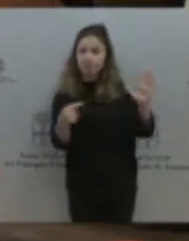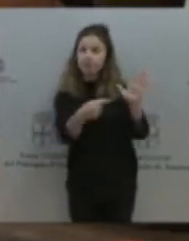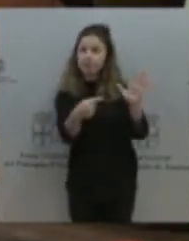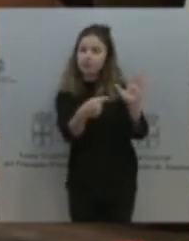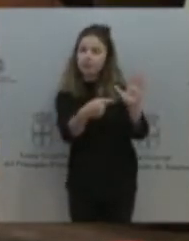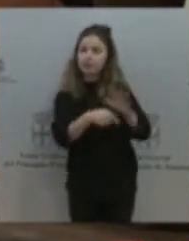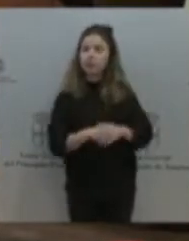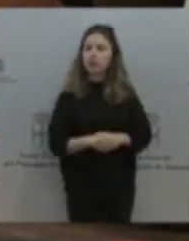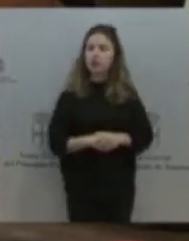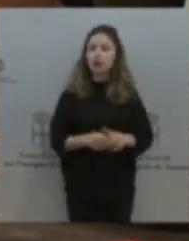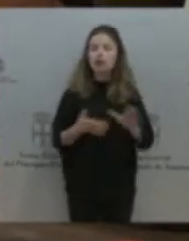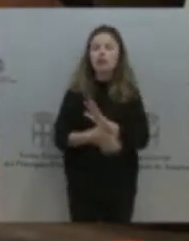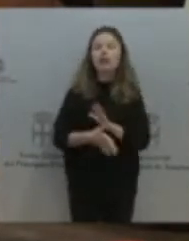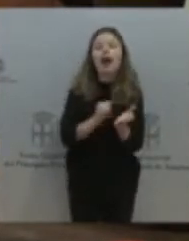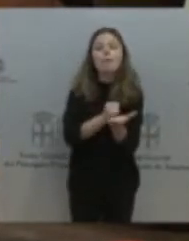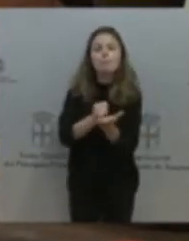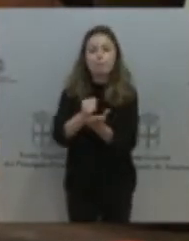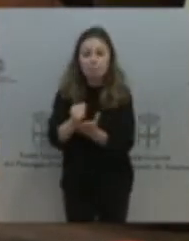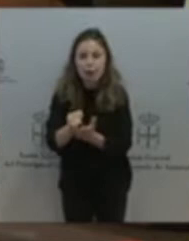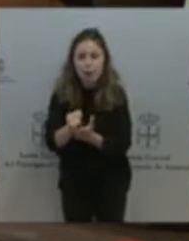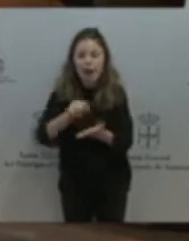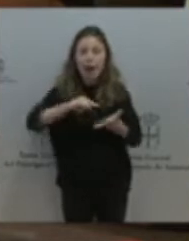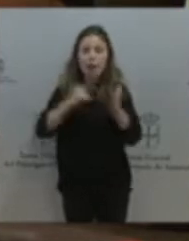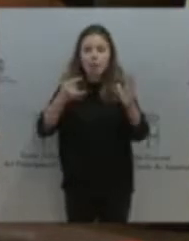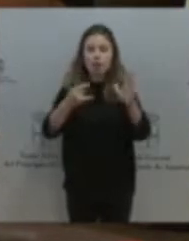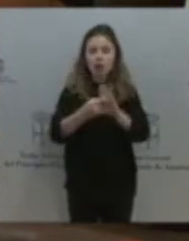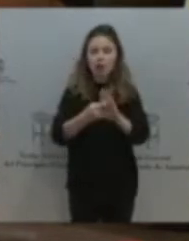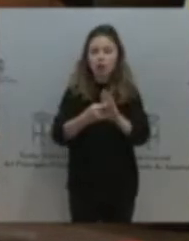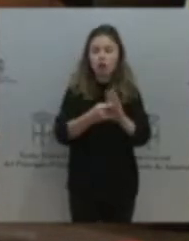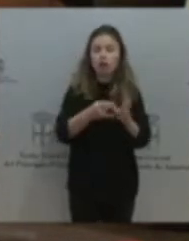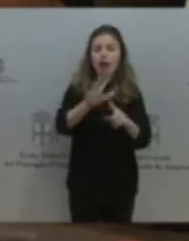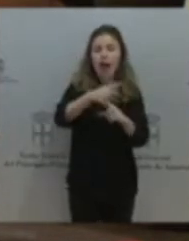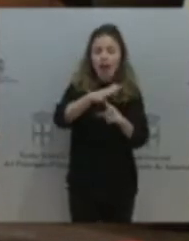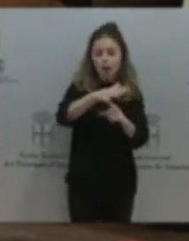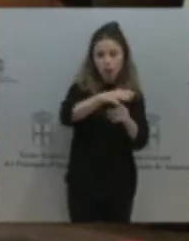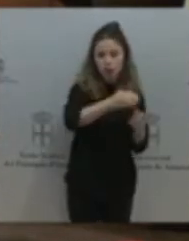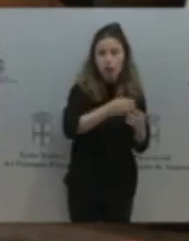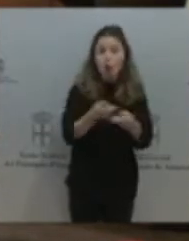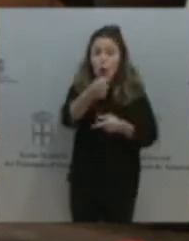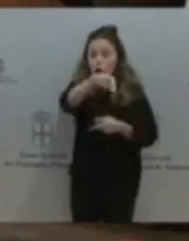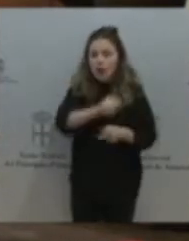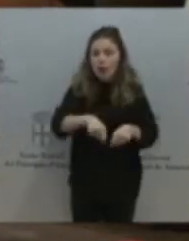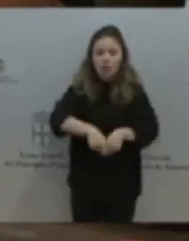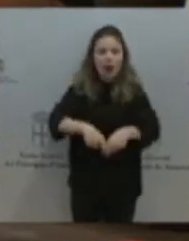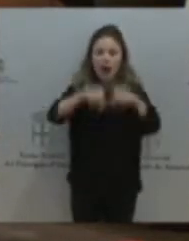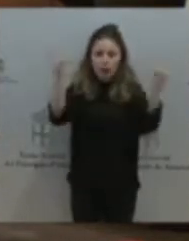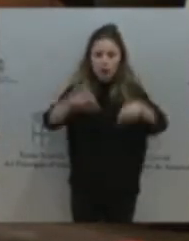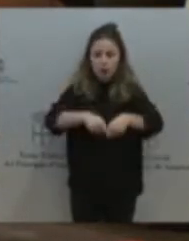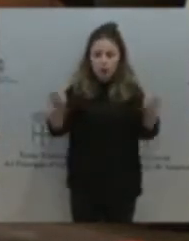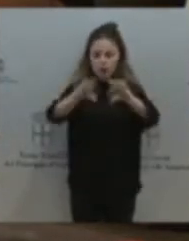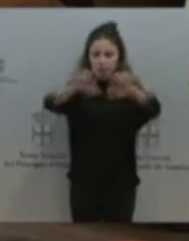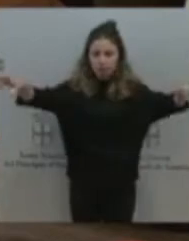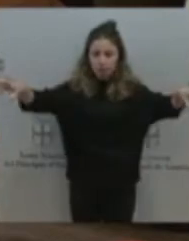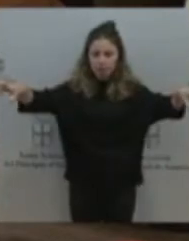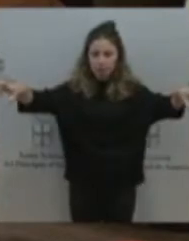proyectos eólicos que tenemos en Asturias. Ustedes van a permitir que se rompa Asturias en dos. Porque en el oriente asturiano se va a quedar el sector